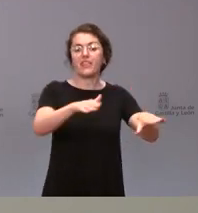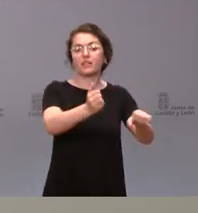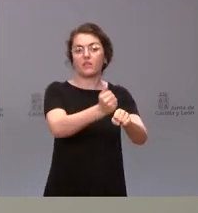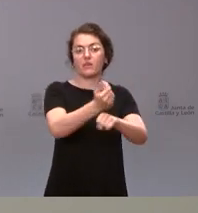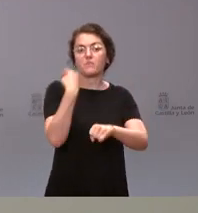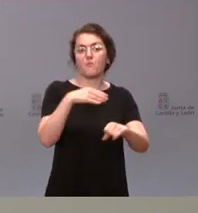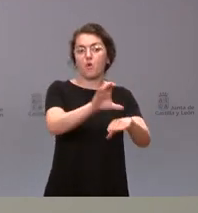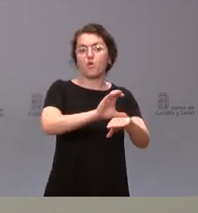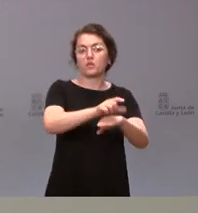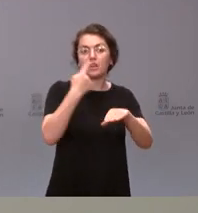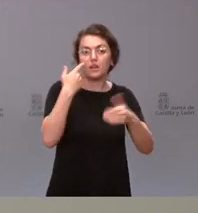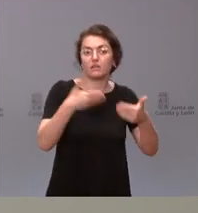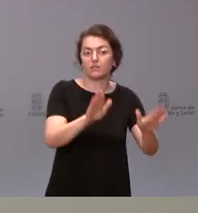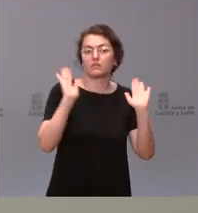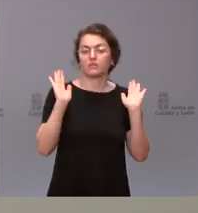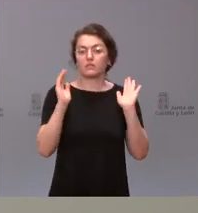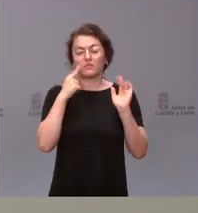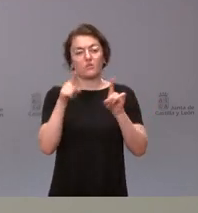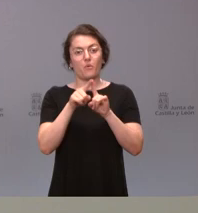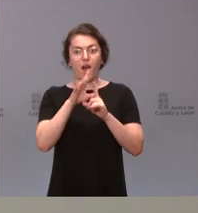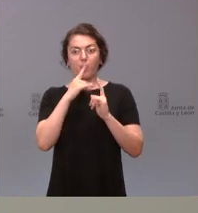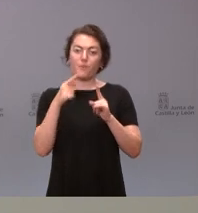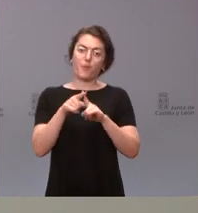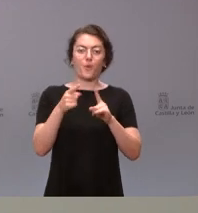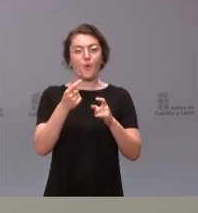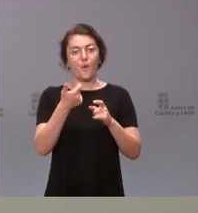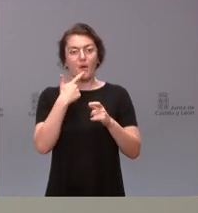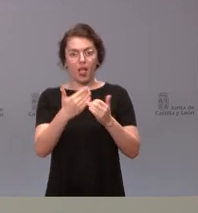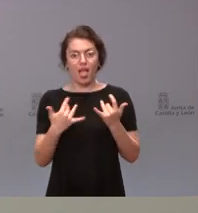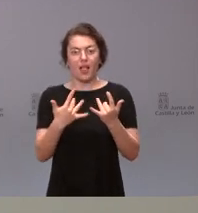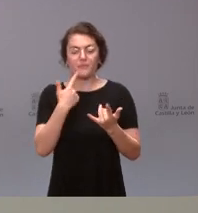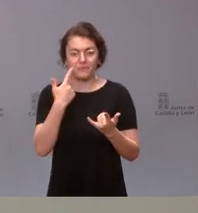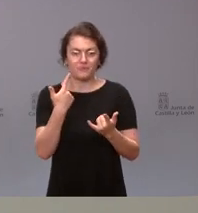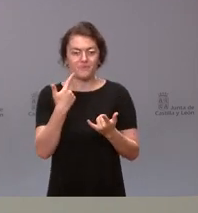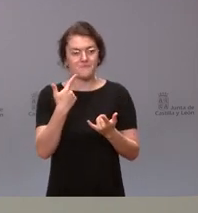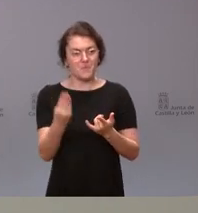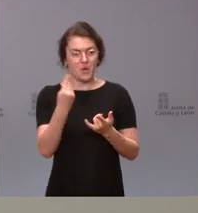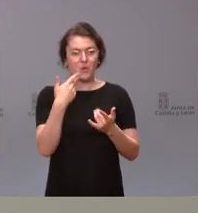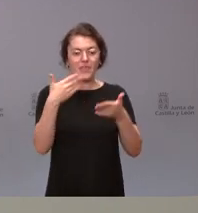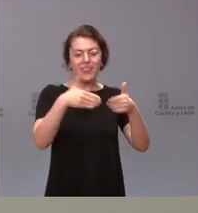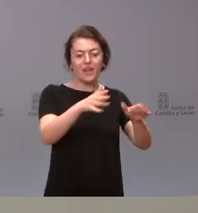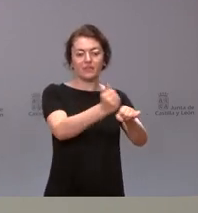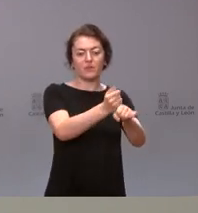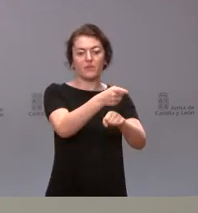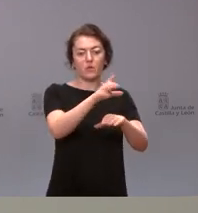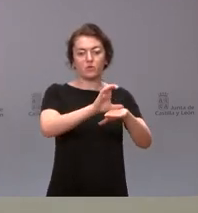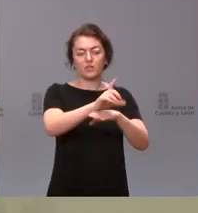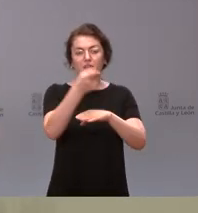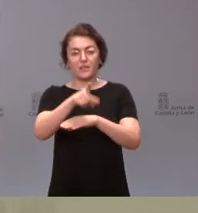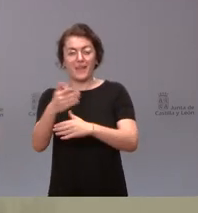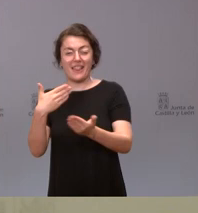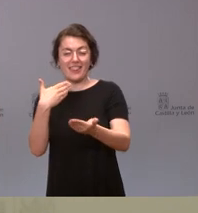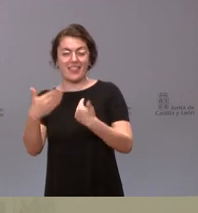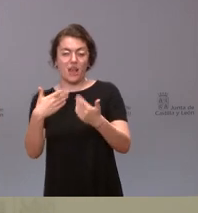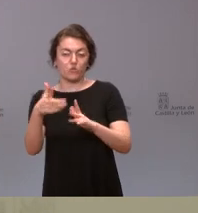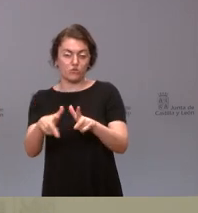Bueno, yo creo que estamos adelantando quizá el tiempo y es bueno dejar trabajar a la consejería en este ámbito y también dejar trabajar al diálogo social. ¿Le ha sorprendido